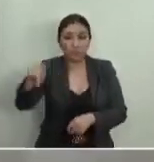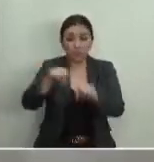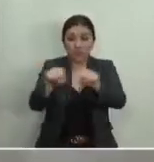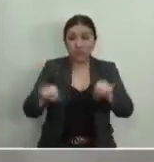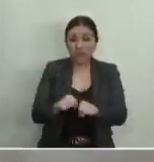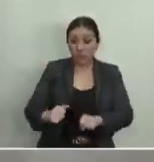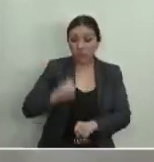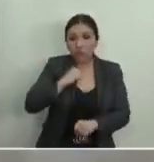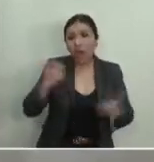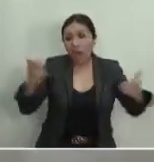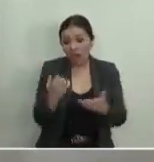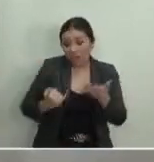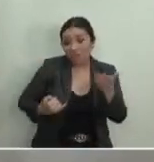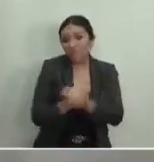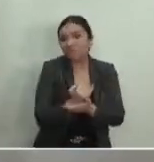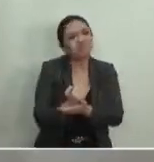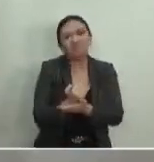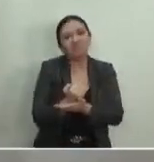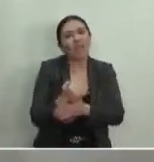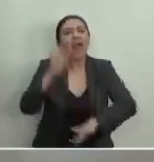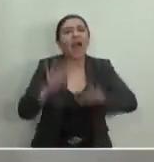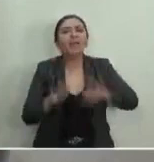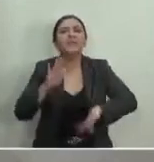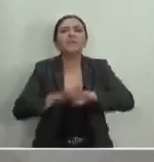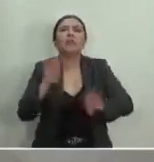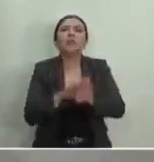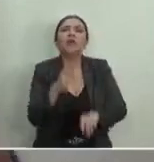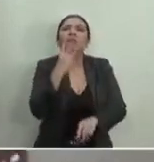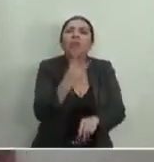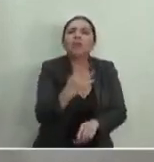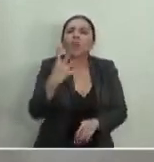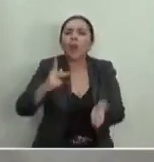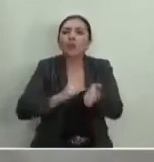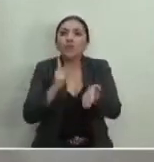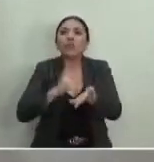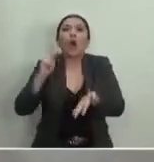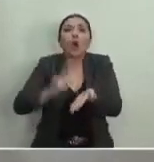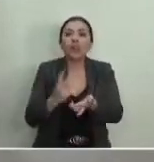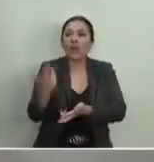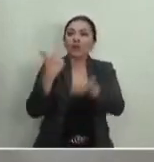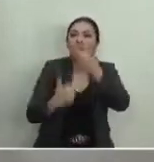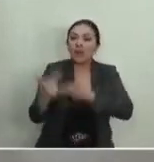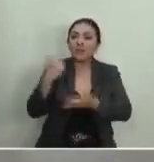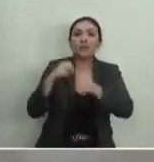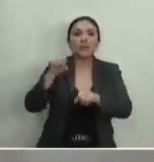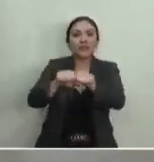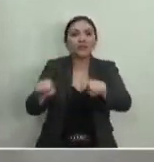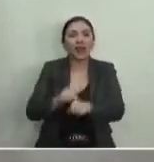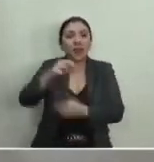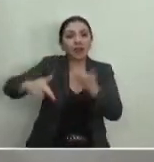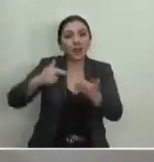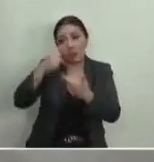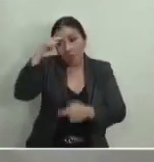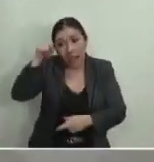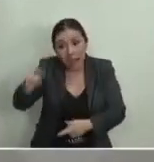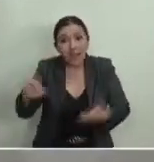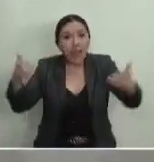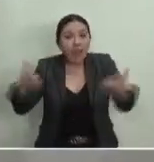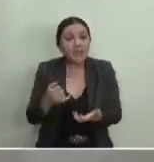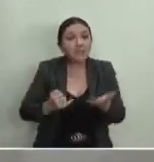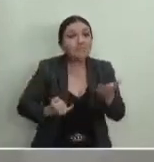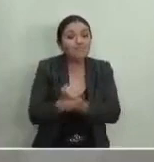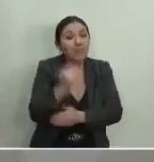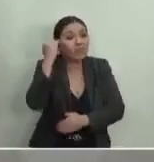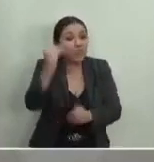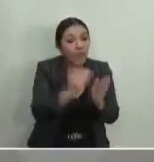superior más bien llega a determinar esto y hay ocasiones en las que tres, cuatro veces regresa a la sala regional especializada para que sea ella quien determine